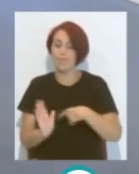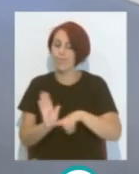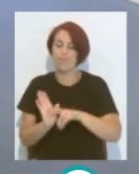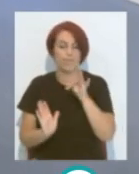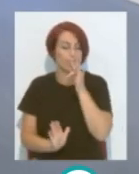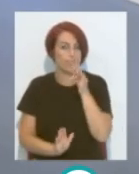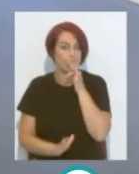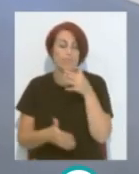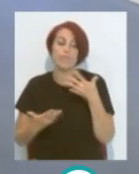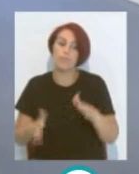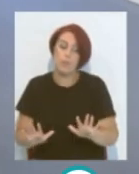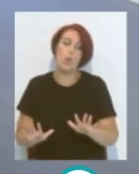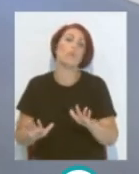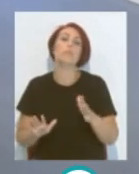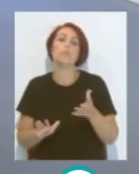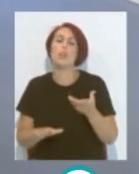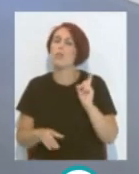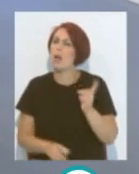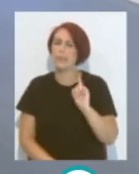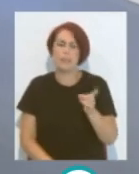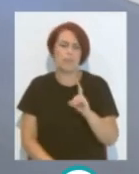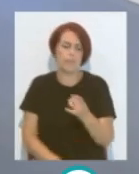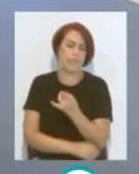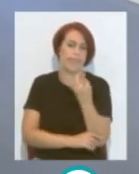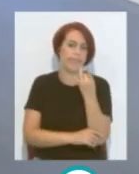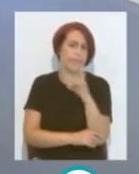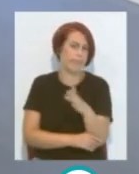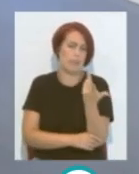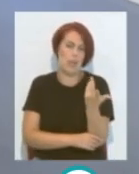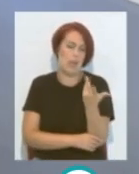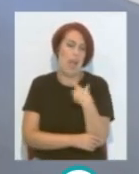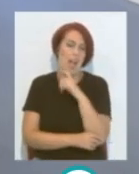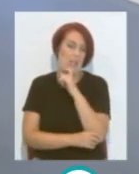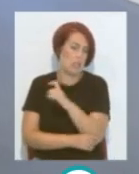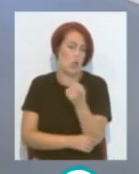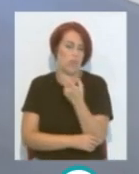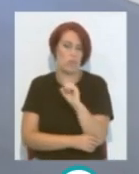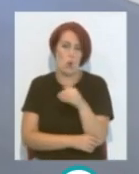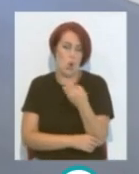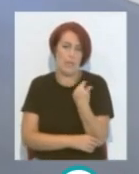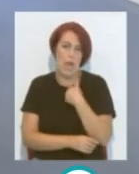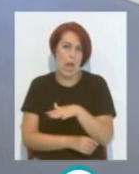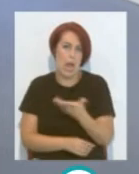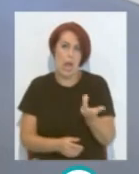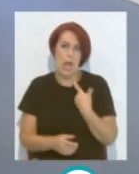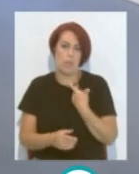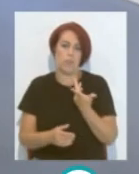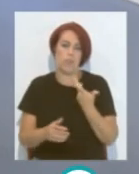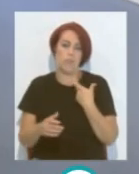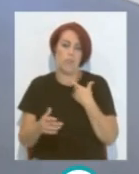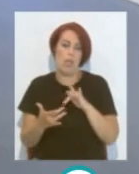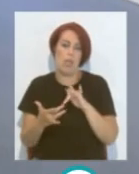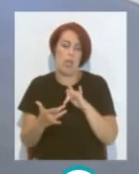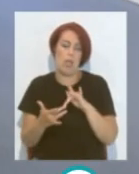Pero claro Eso es cuestión De mandar simplemente Una notificación Ya los clubes Tienen una relación Como una